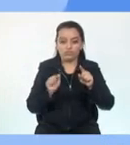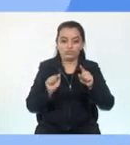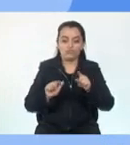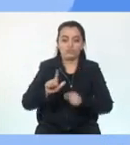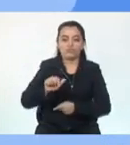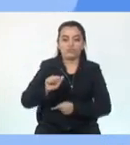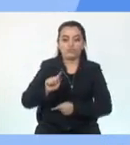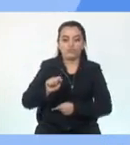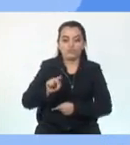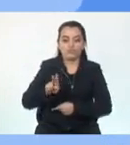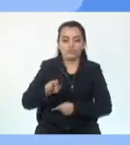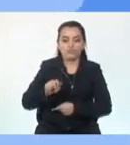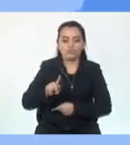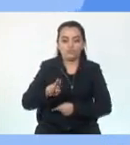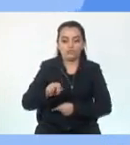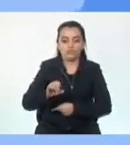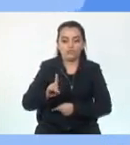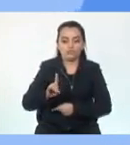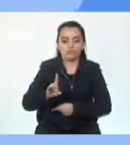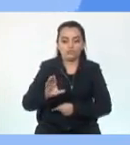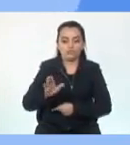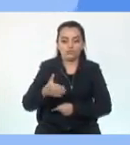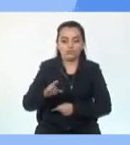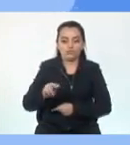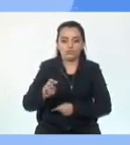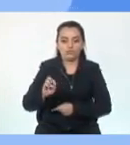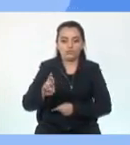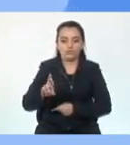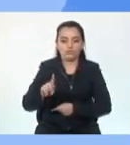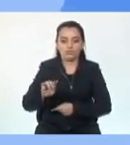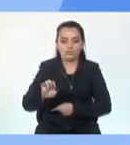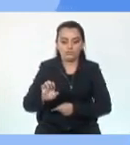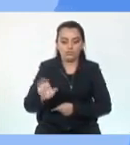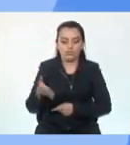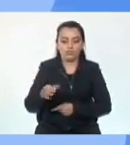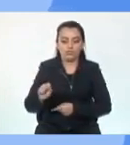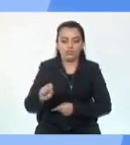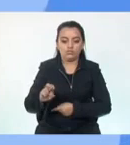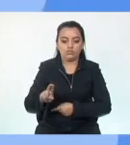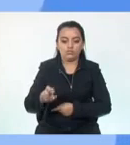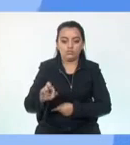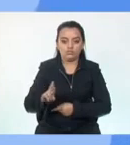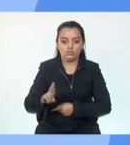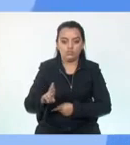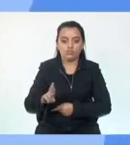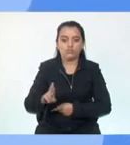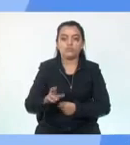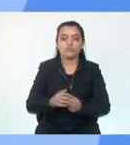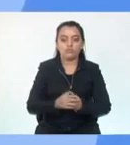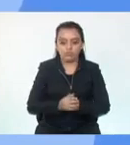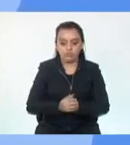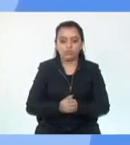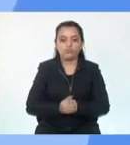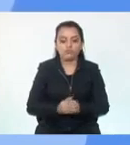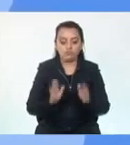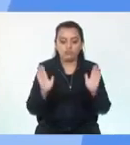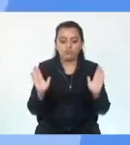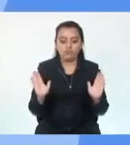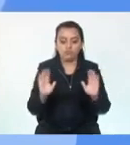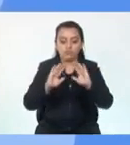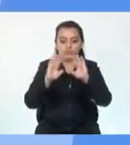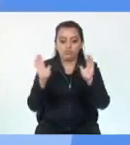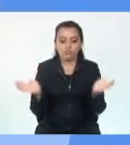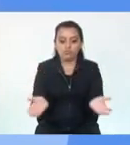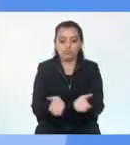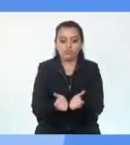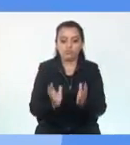o sur y en longitud este u oeste, con respecto al centro de la Tierra y alineadas con su eje